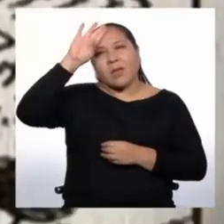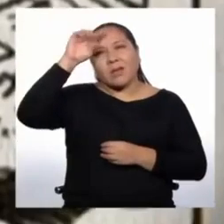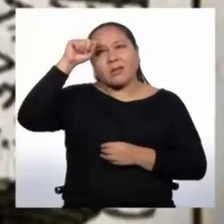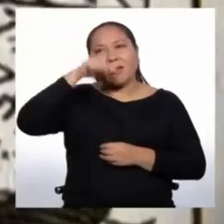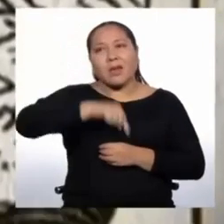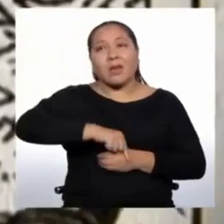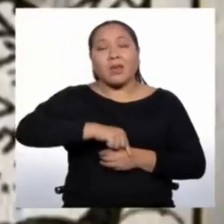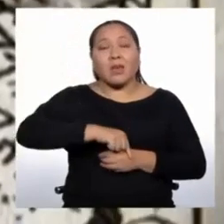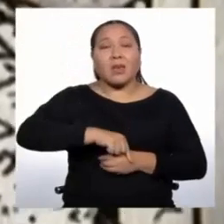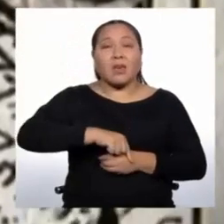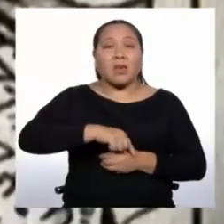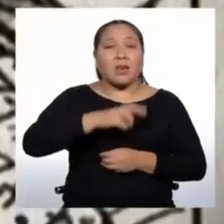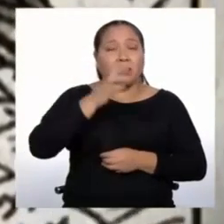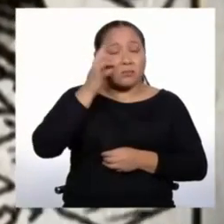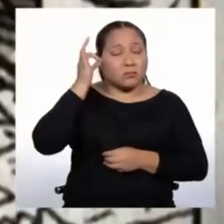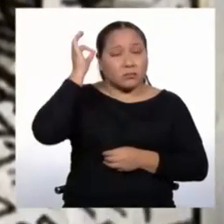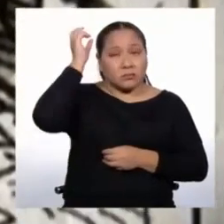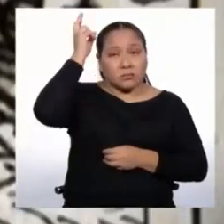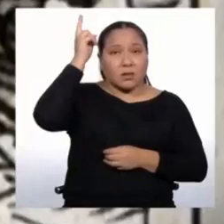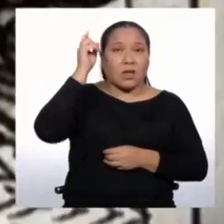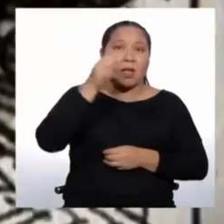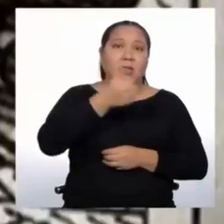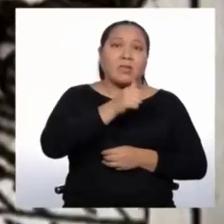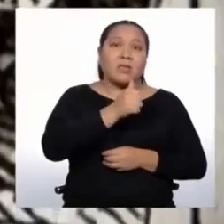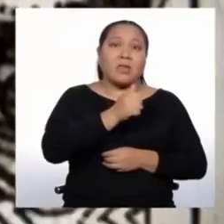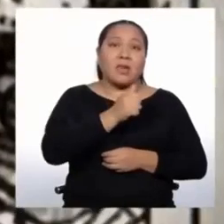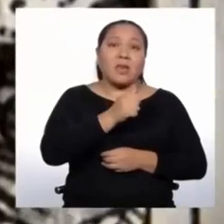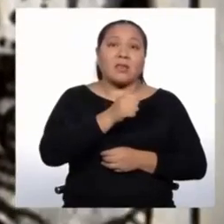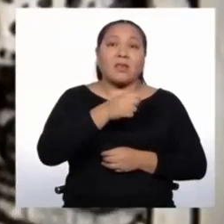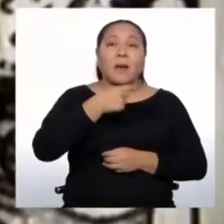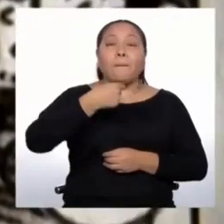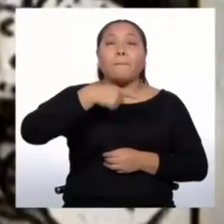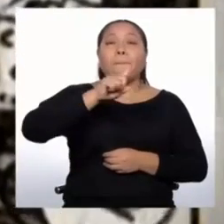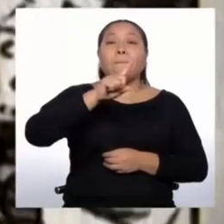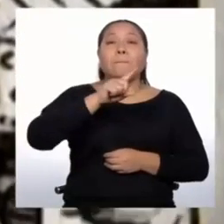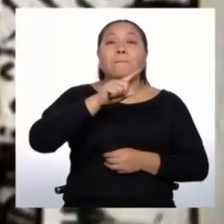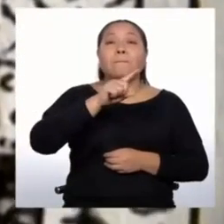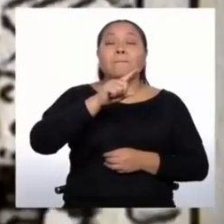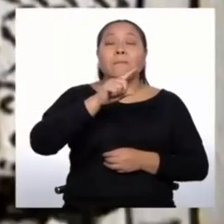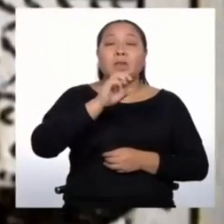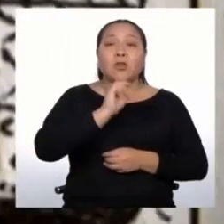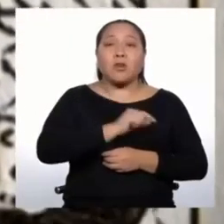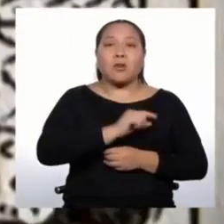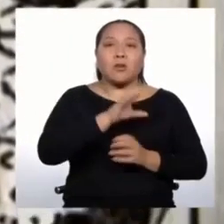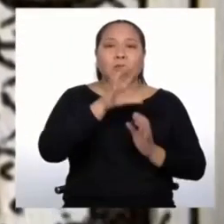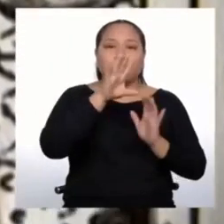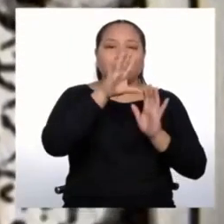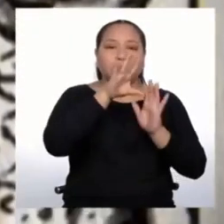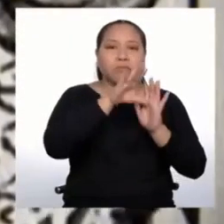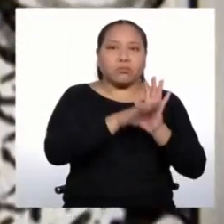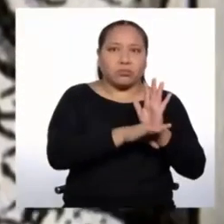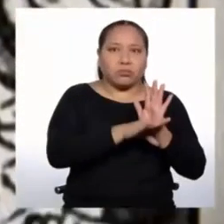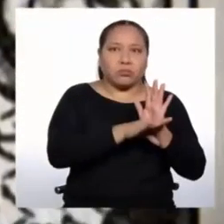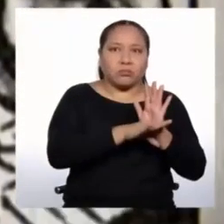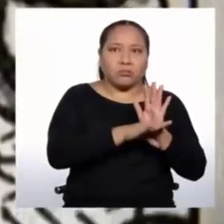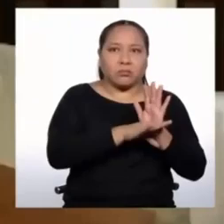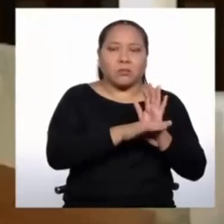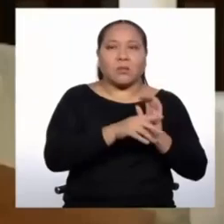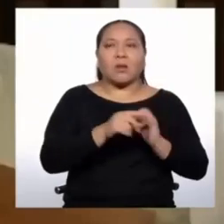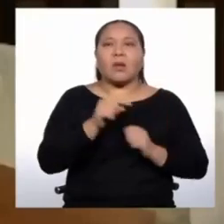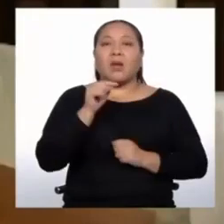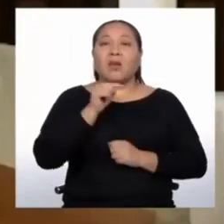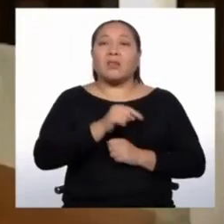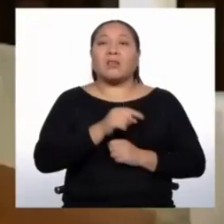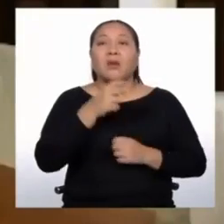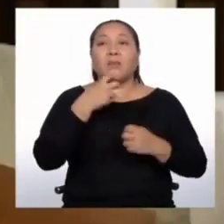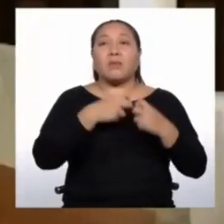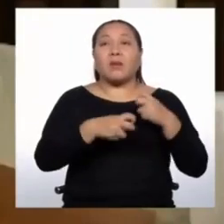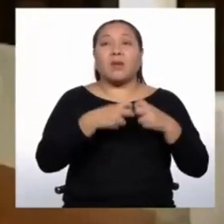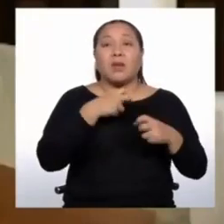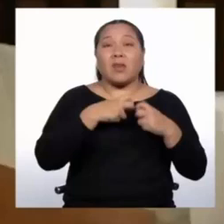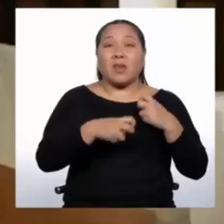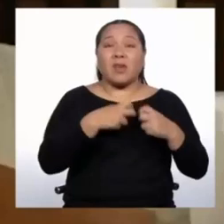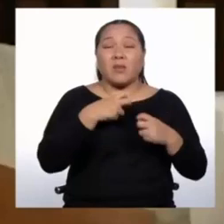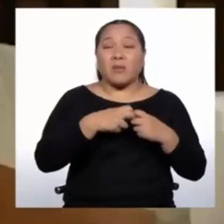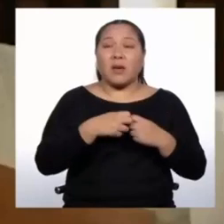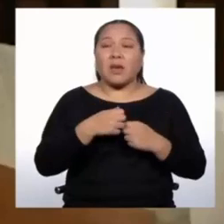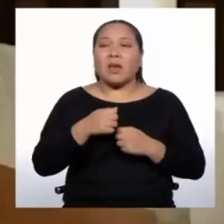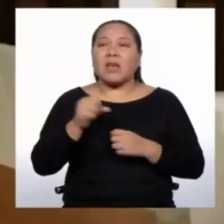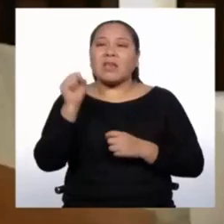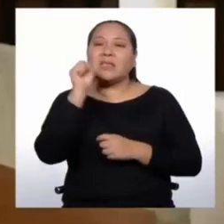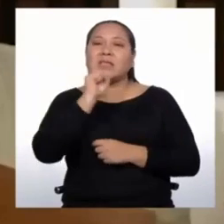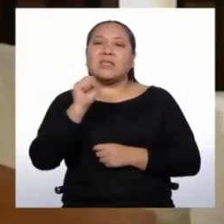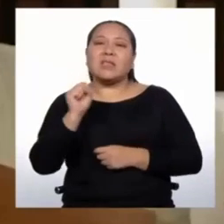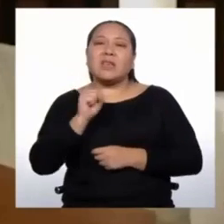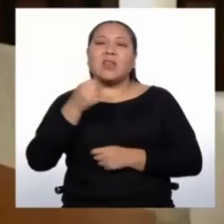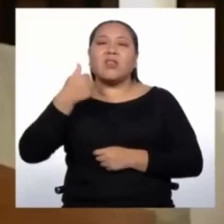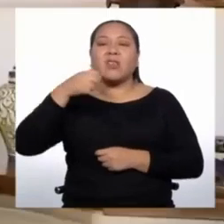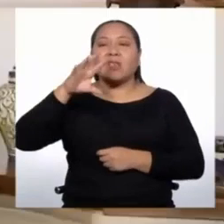que se calcula en casi 10 millones de personas, se reduce a menos de un millón en un periodo corto de tiempo. Entonces, el problema que tuvo Perú en el siglo XVI y XVII era